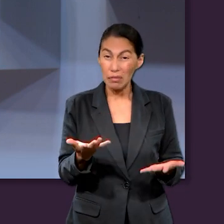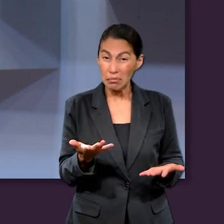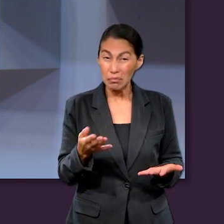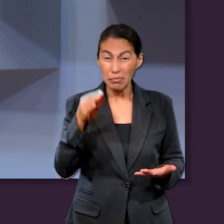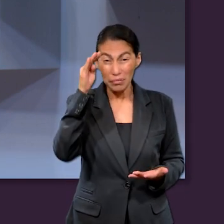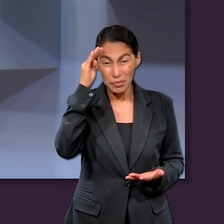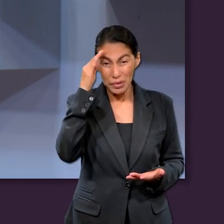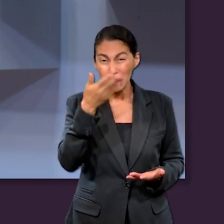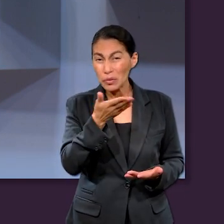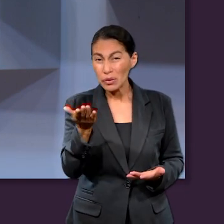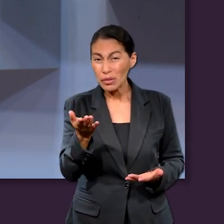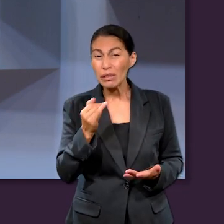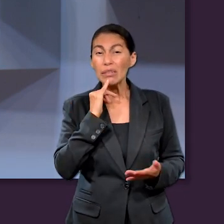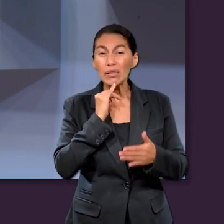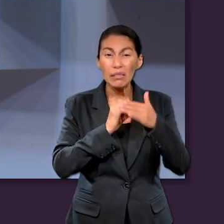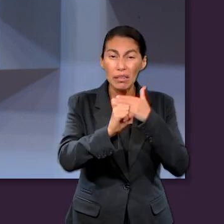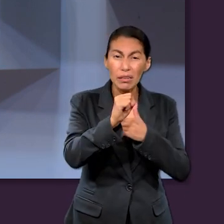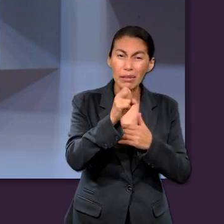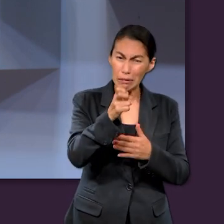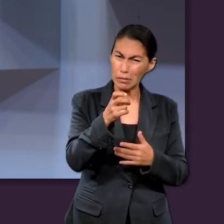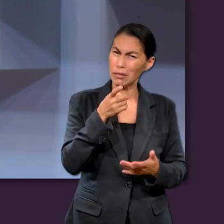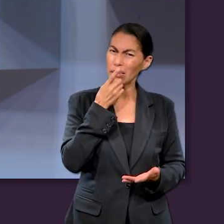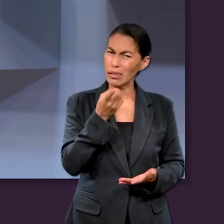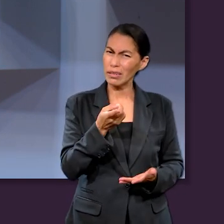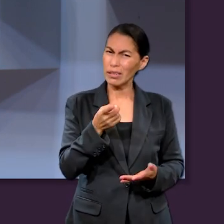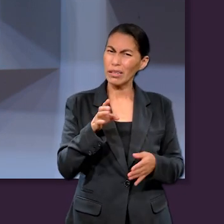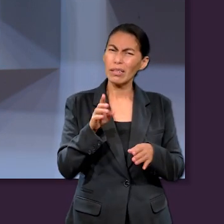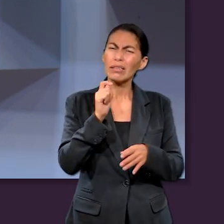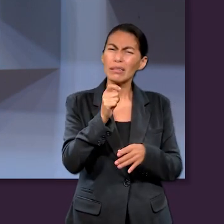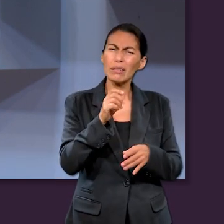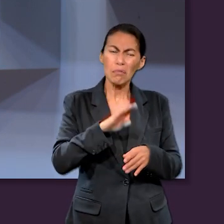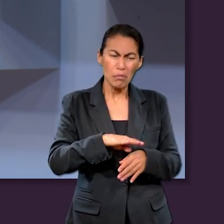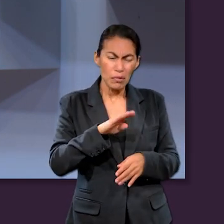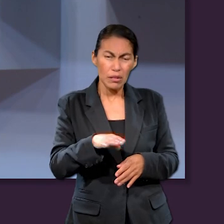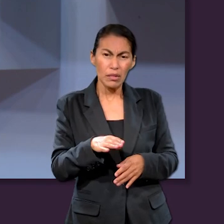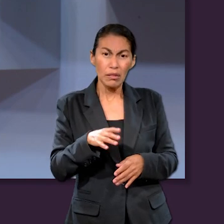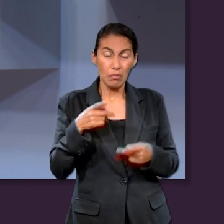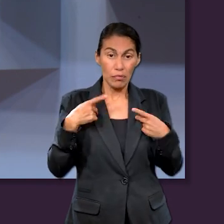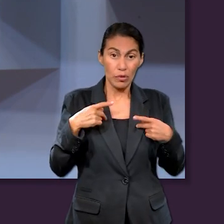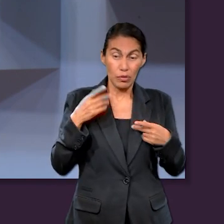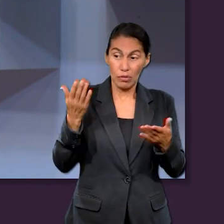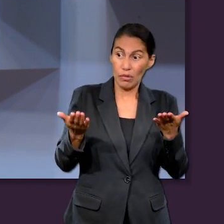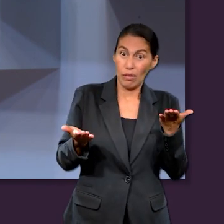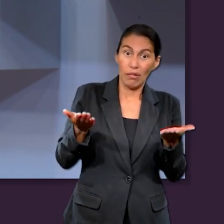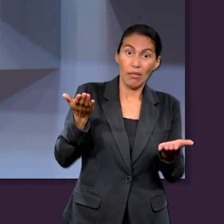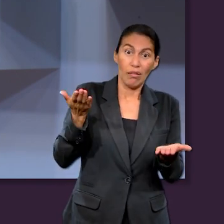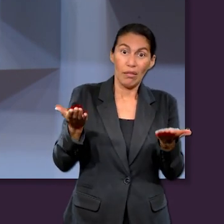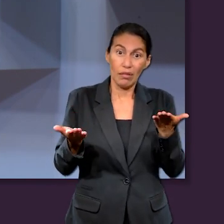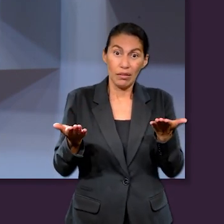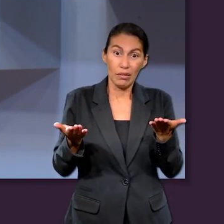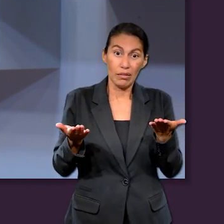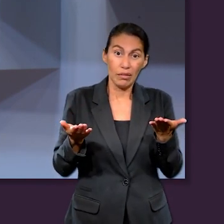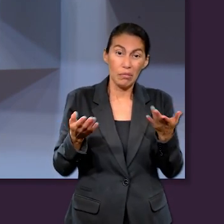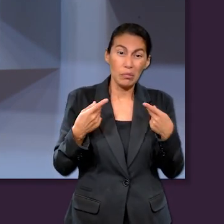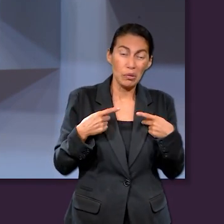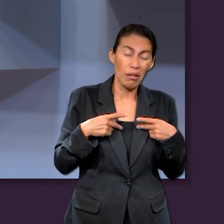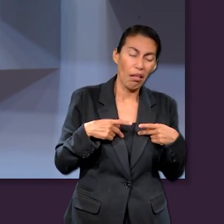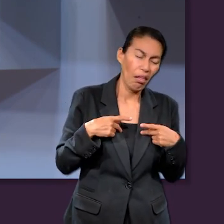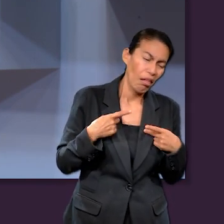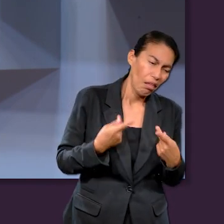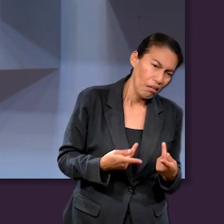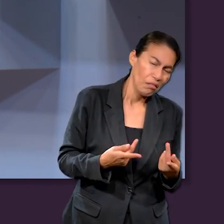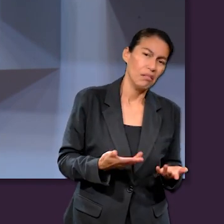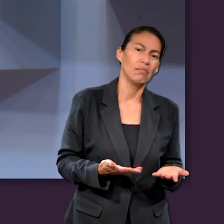ustedes de eso que decía Isaías, ¿no? De cómo el ser humano es